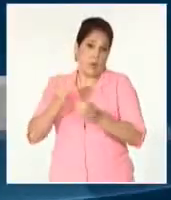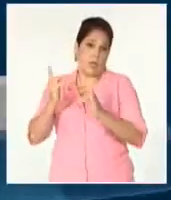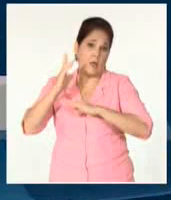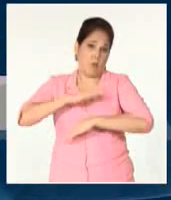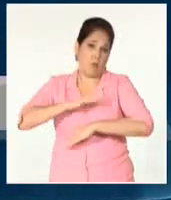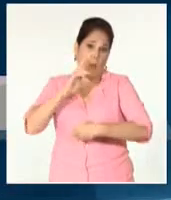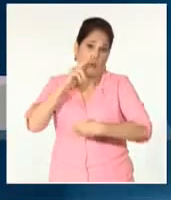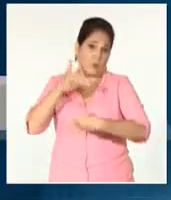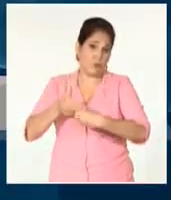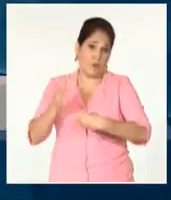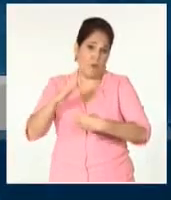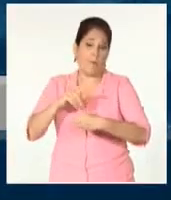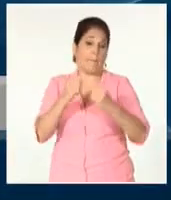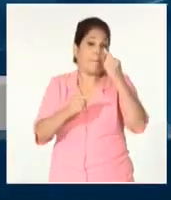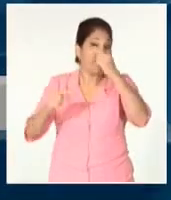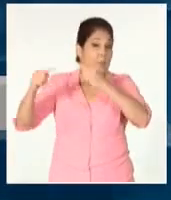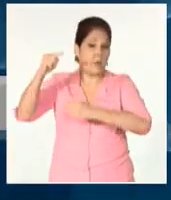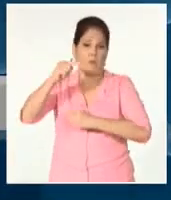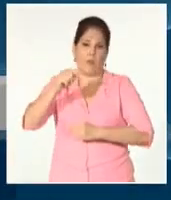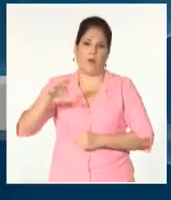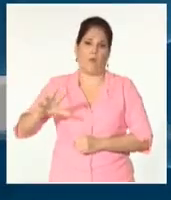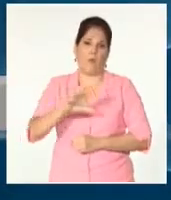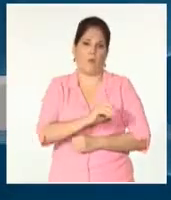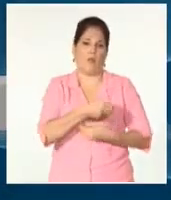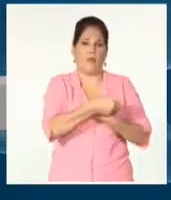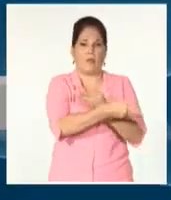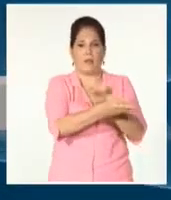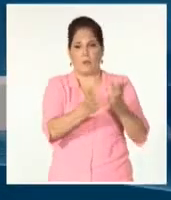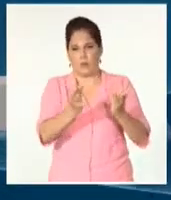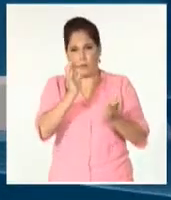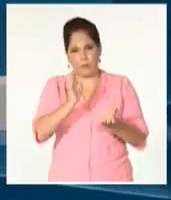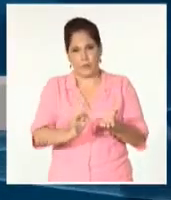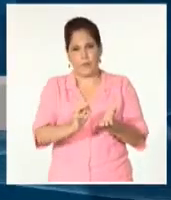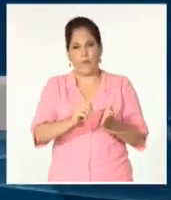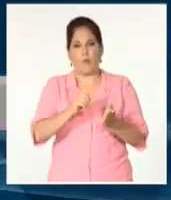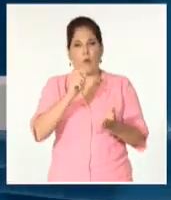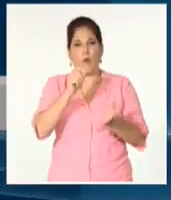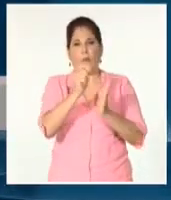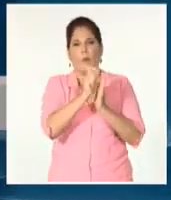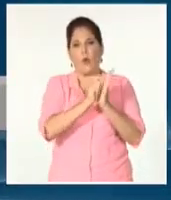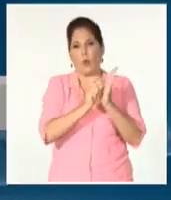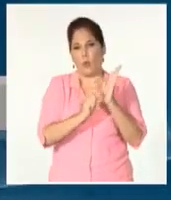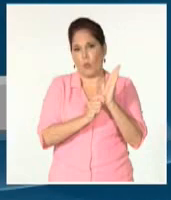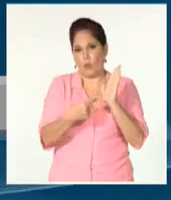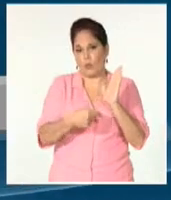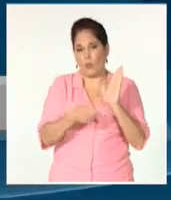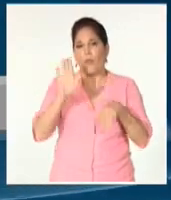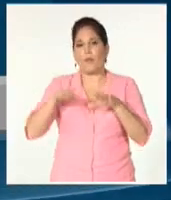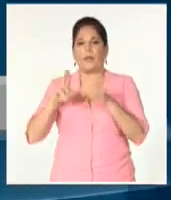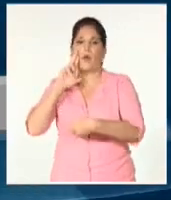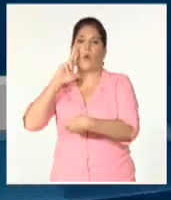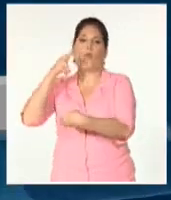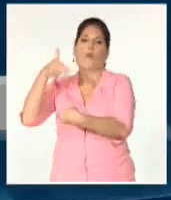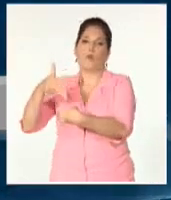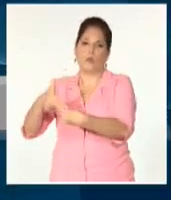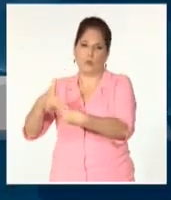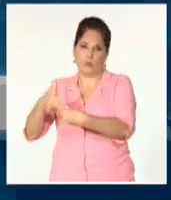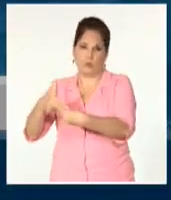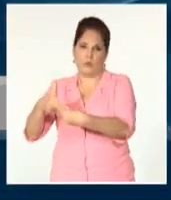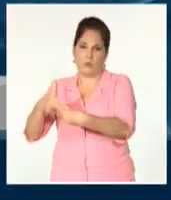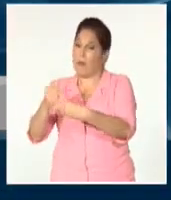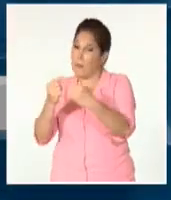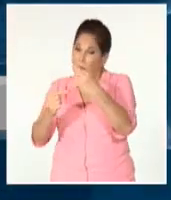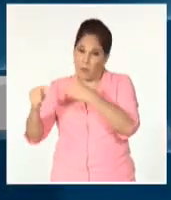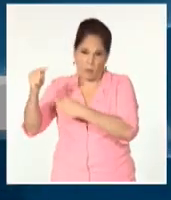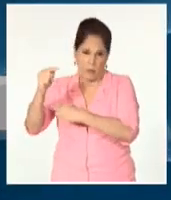pero que tiene prioridad en todos los territorios, la distribución de la canasta familiar normal, a partir del combustible disponible, y por supuesto, la prioridad